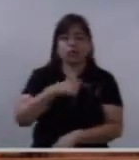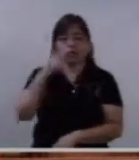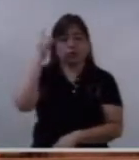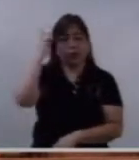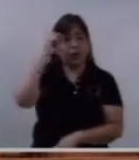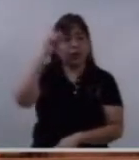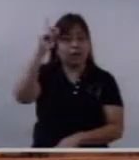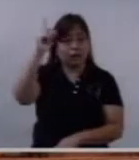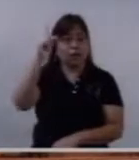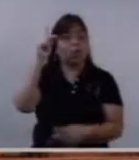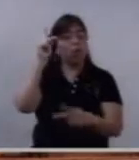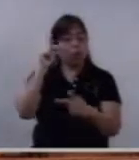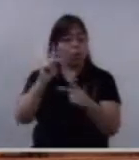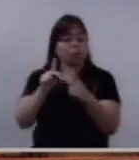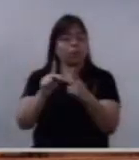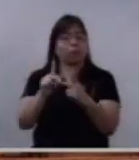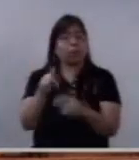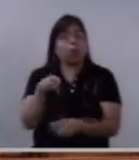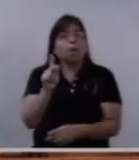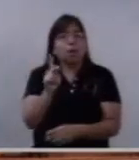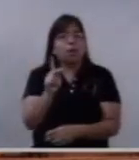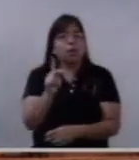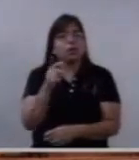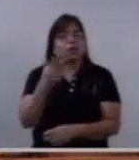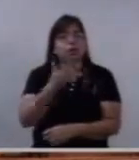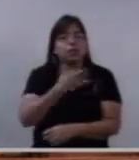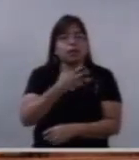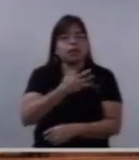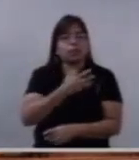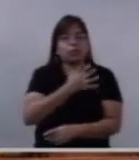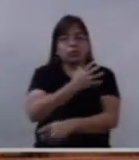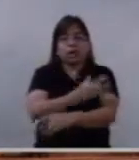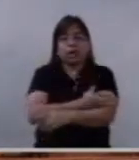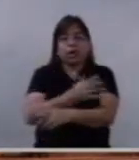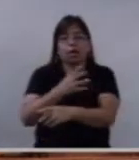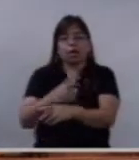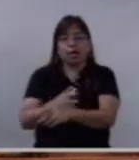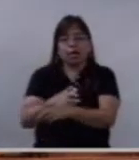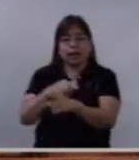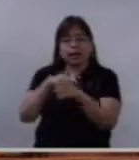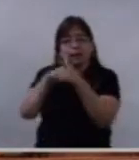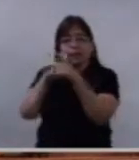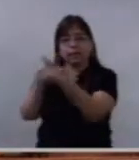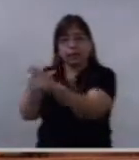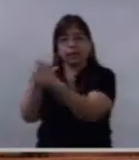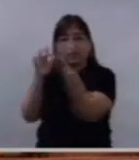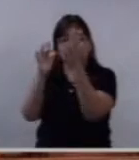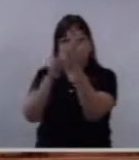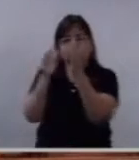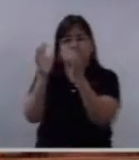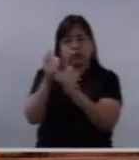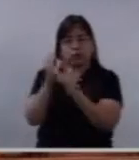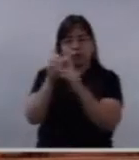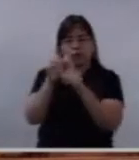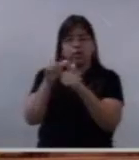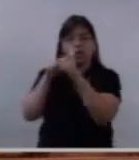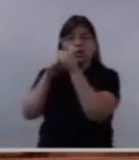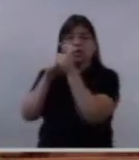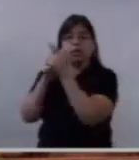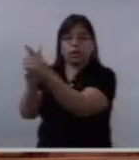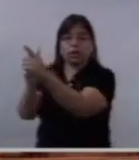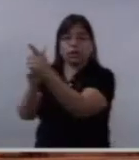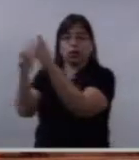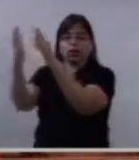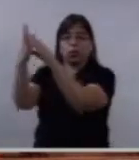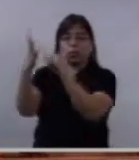Pero hay que caminar con Jesús. Hay que seguirlo a Él. Es lo que el Señor le dijo a Pedro,